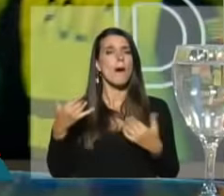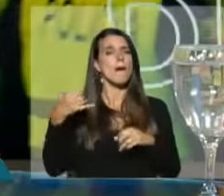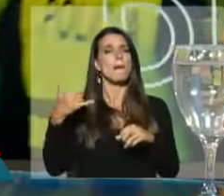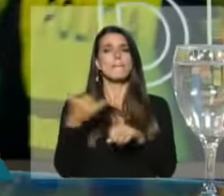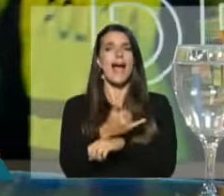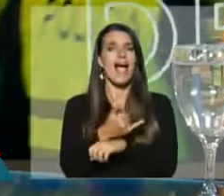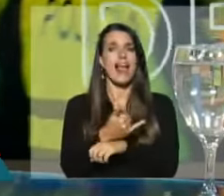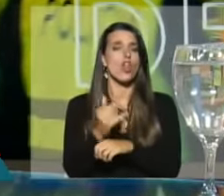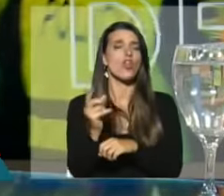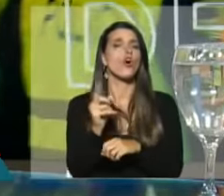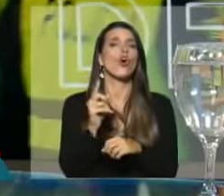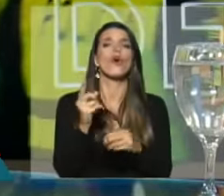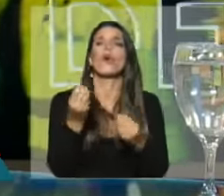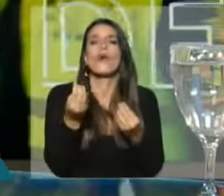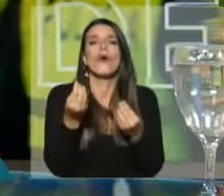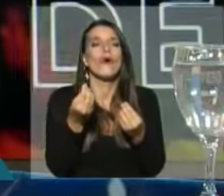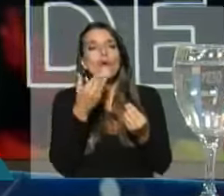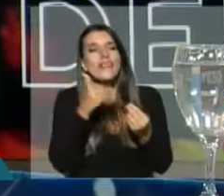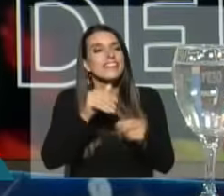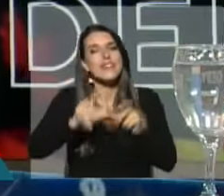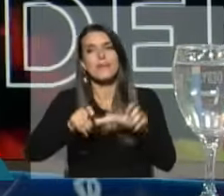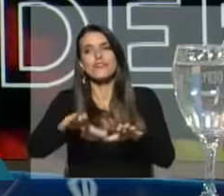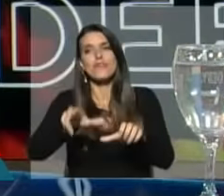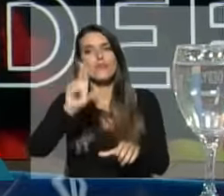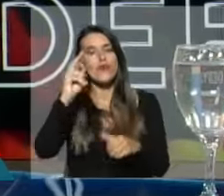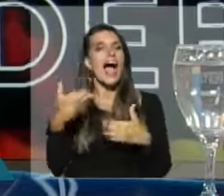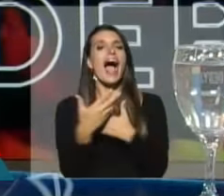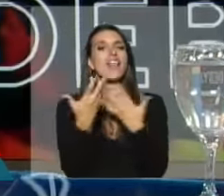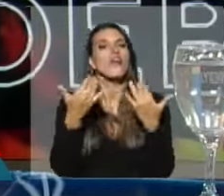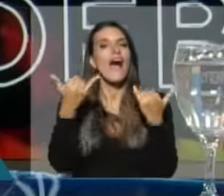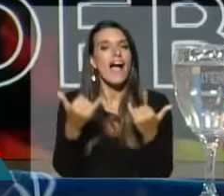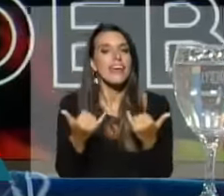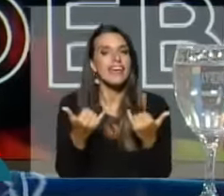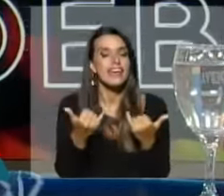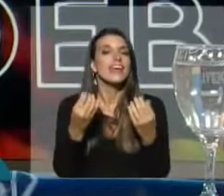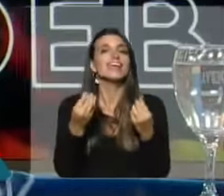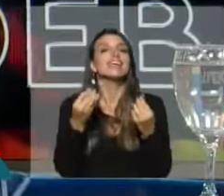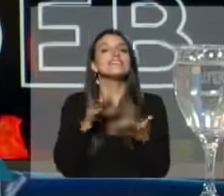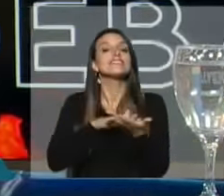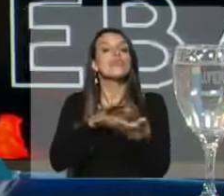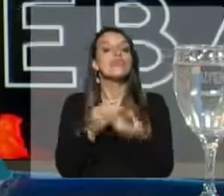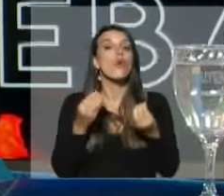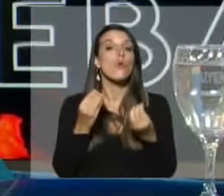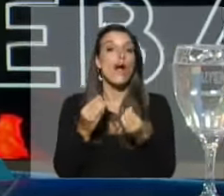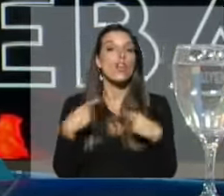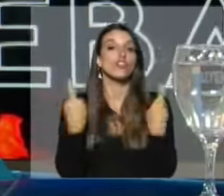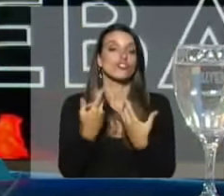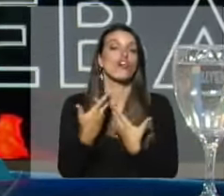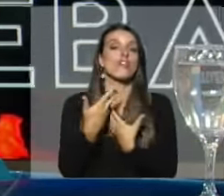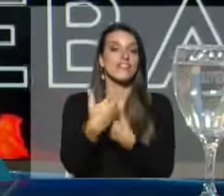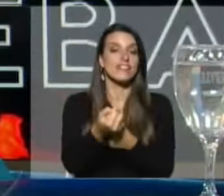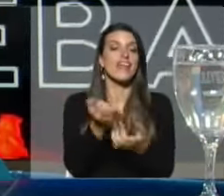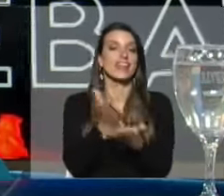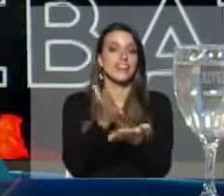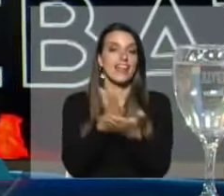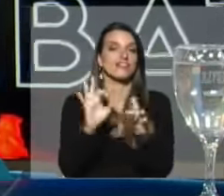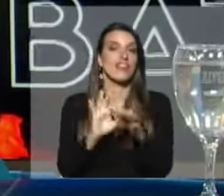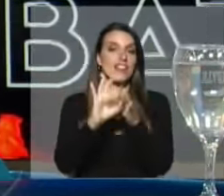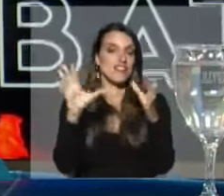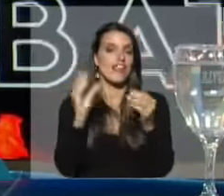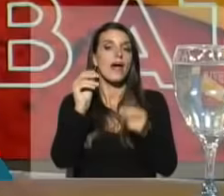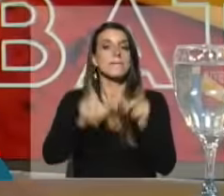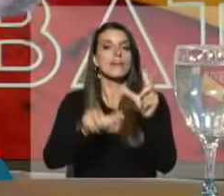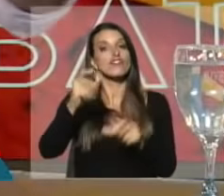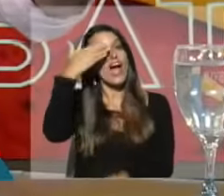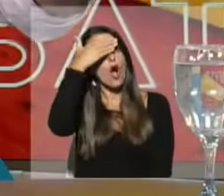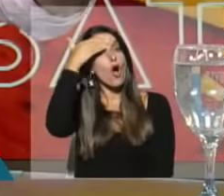sintonizando con la sociedad uruguaya. Acá hay algo que está ocurriendo. Bueno, lo que está ocurriendo es que vamos a defender los derechos y libertades de